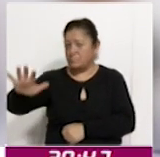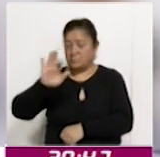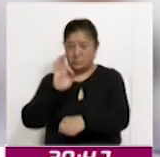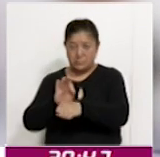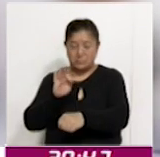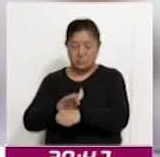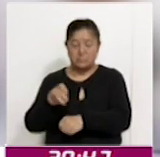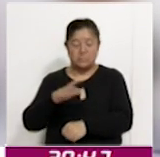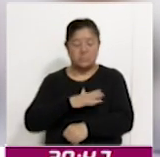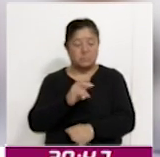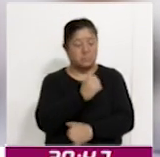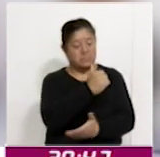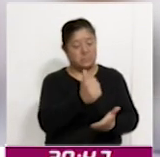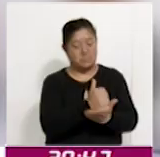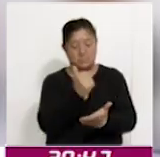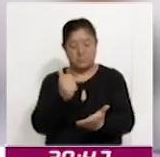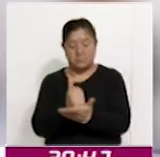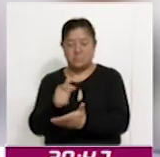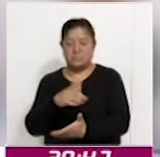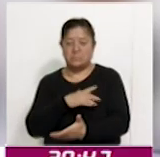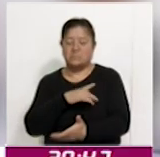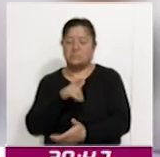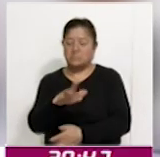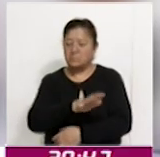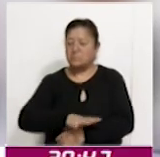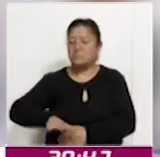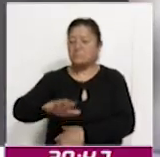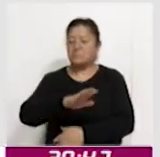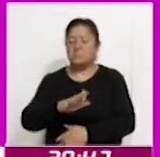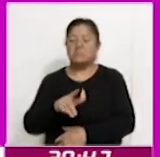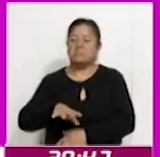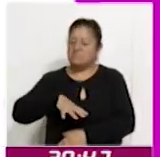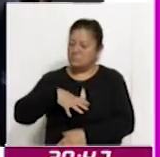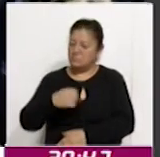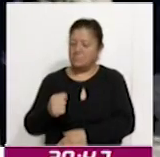crucial de las ciudades en abordar los desafíos ambientales globales.